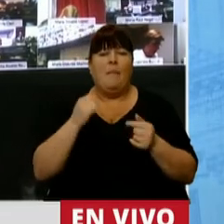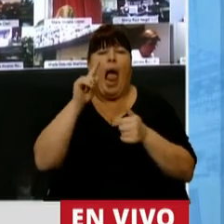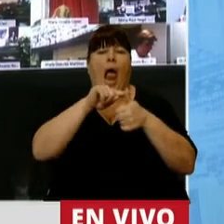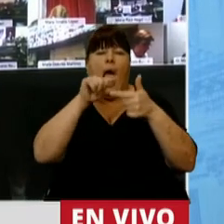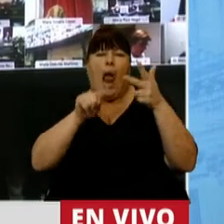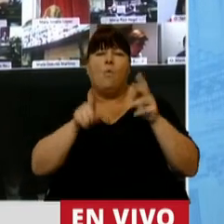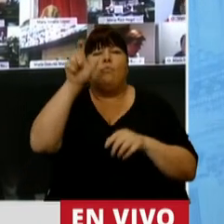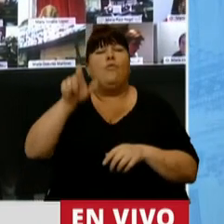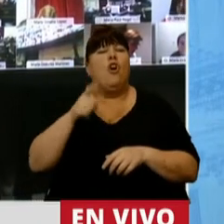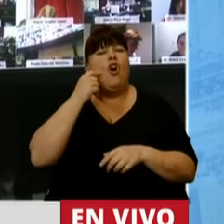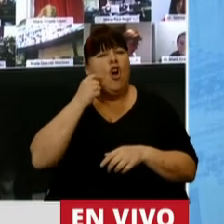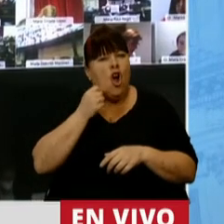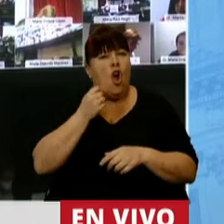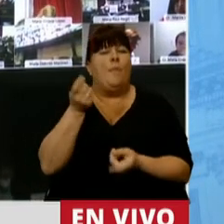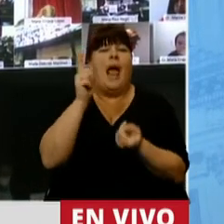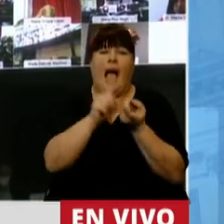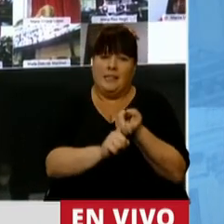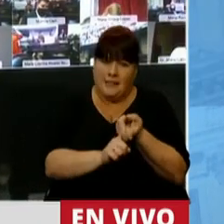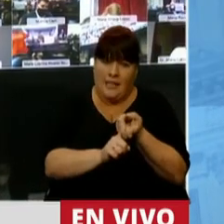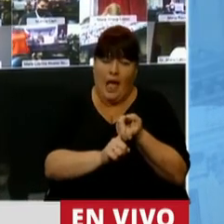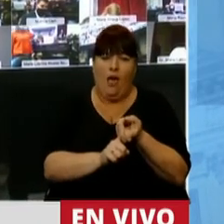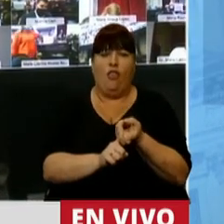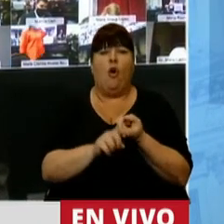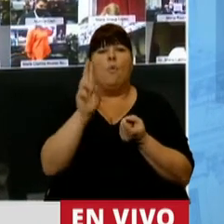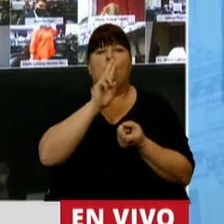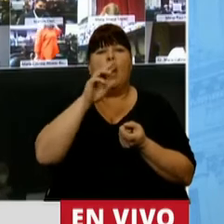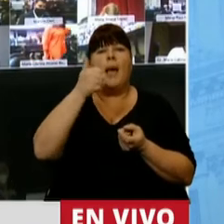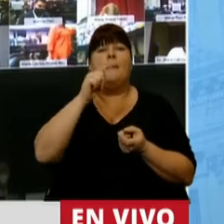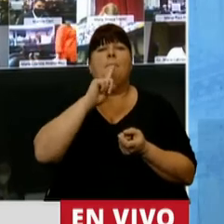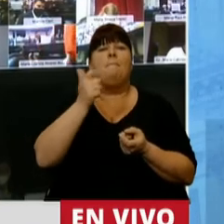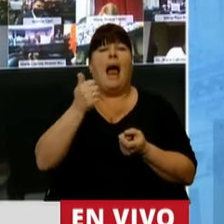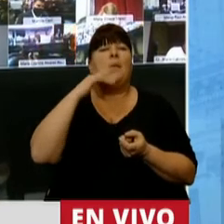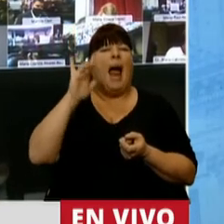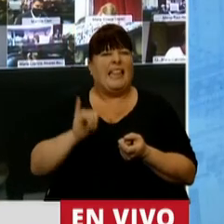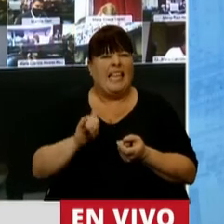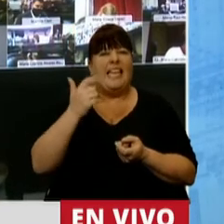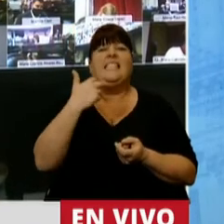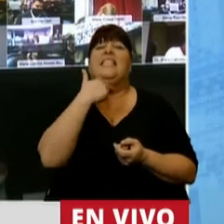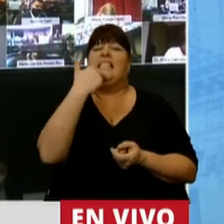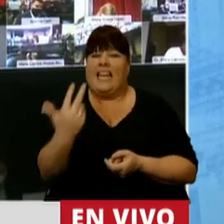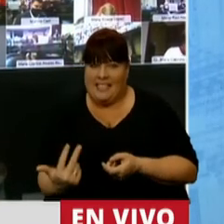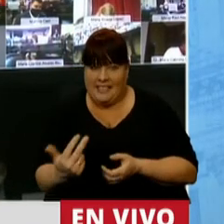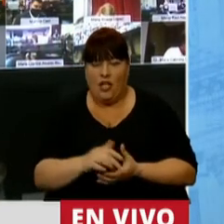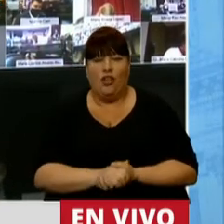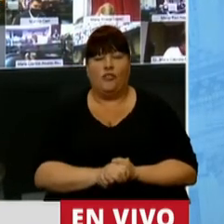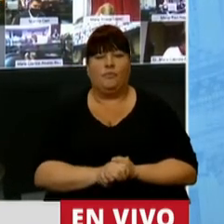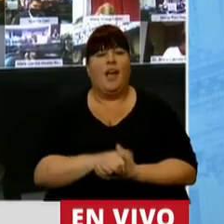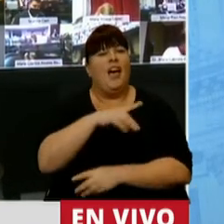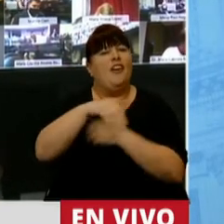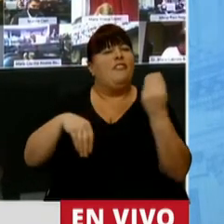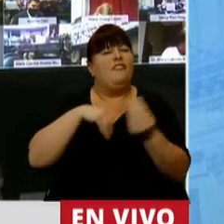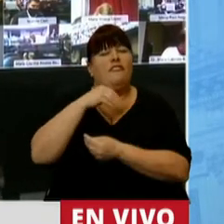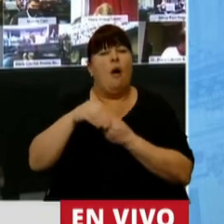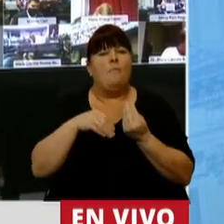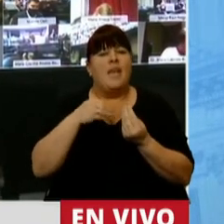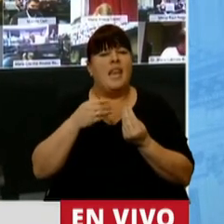aspectos. El hombre estuvo casado con la señora Marta Martínez, con la cual tuvo 3 hijos, una familia